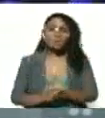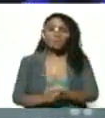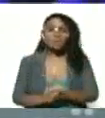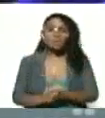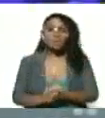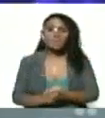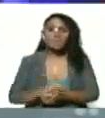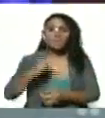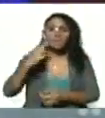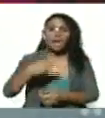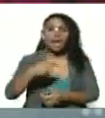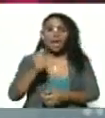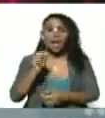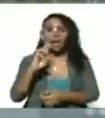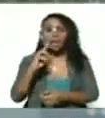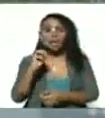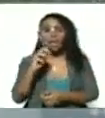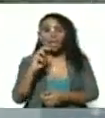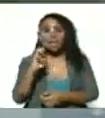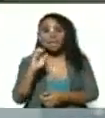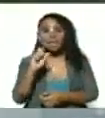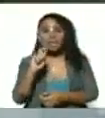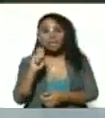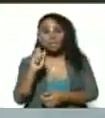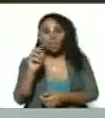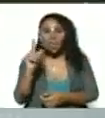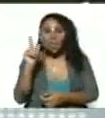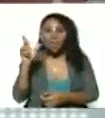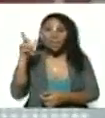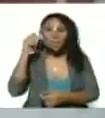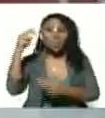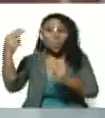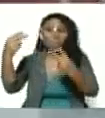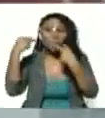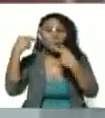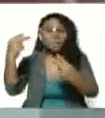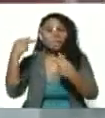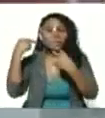Ernesto Villegas Poljab. Oído, Ernesto Villegas.